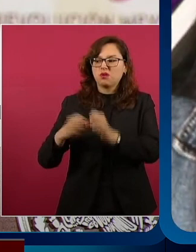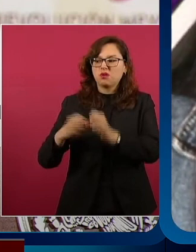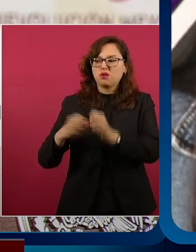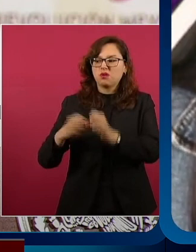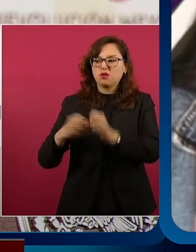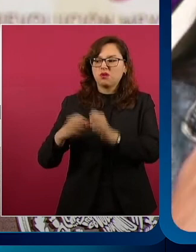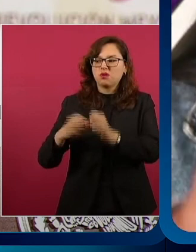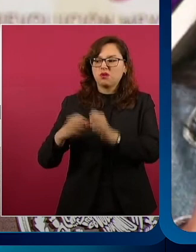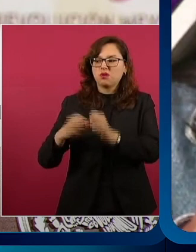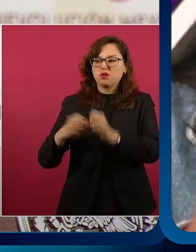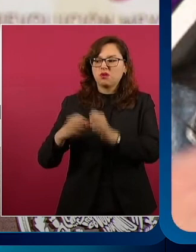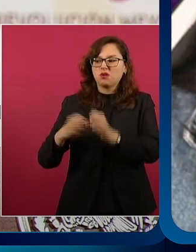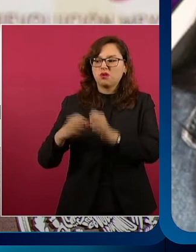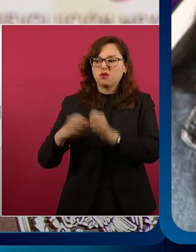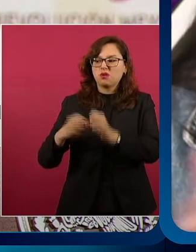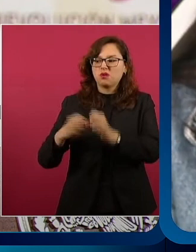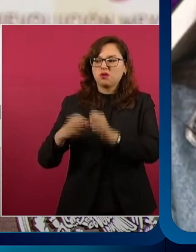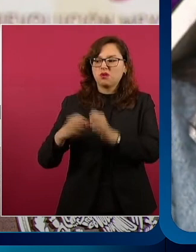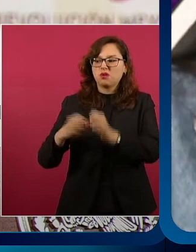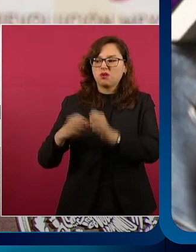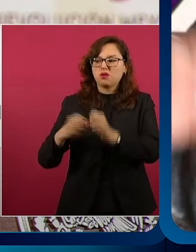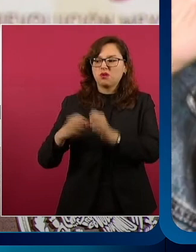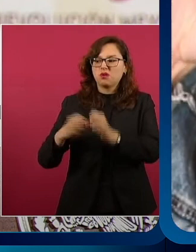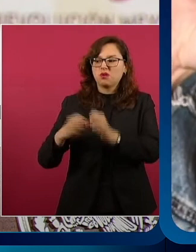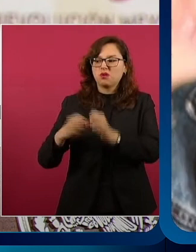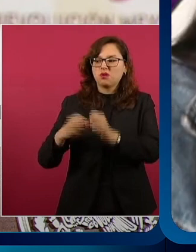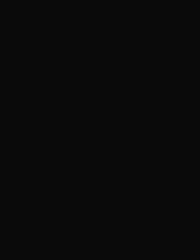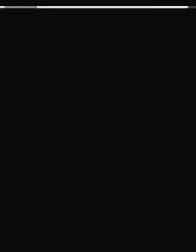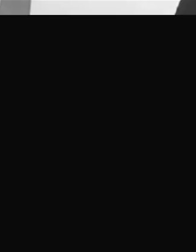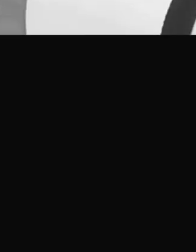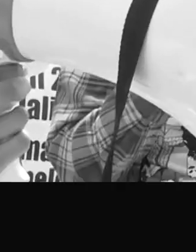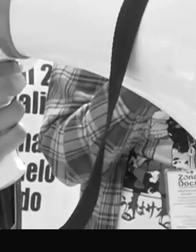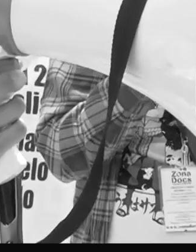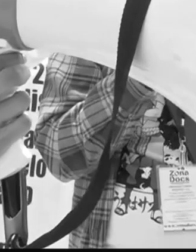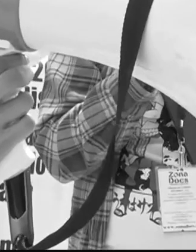publicando. No olvides dejar tu poderosísimo like y nos vemos hasta la próxima. Adiós.